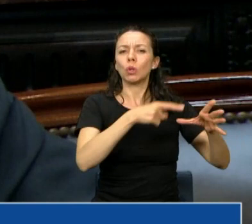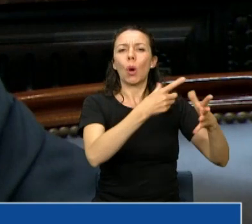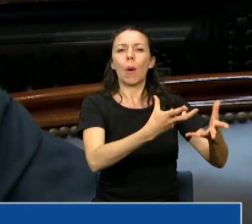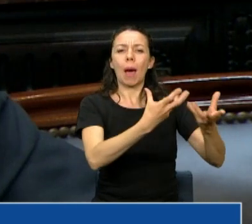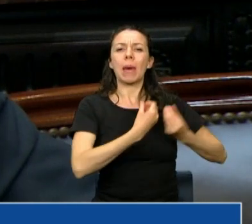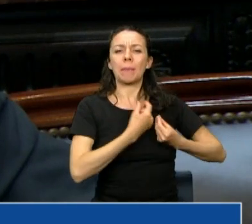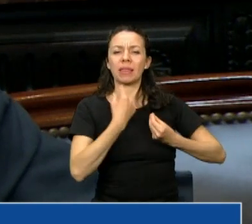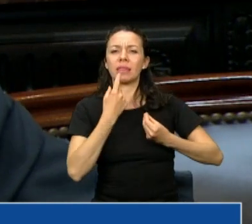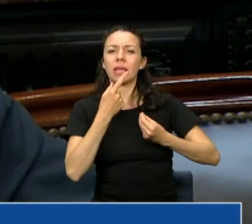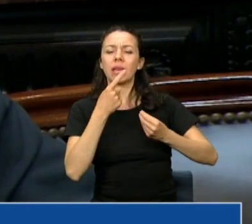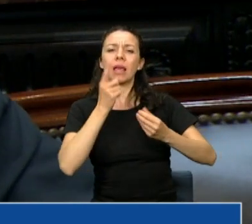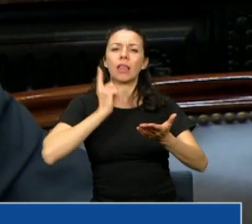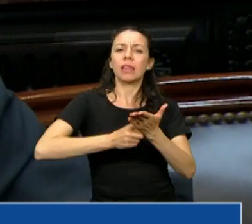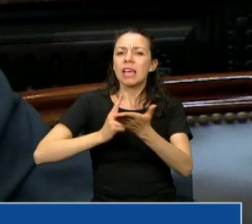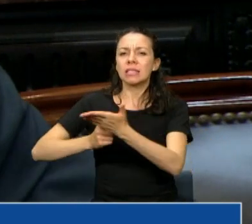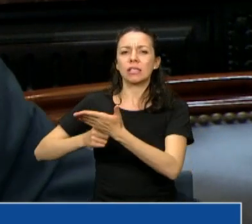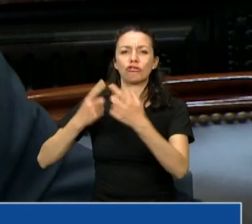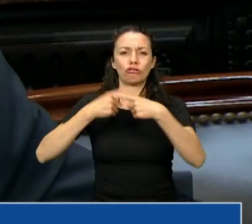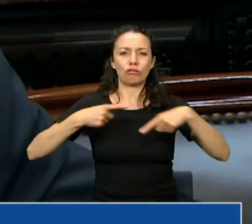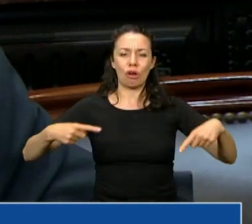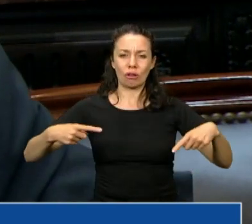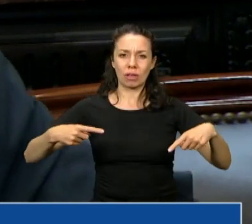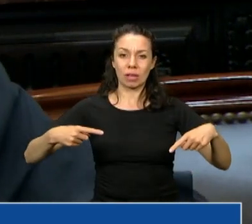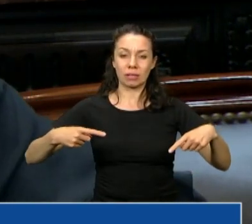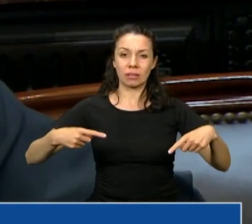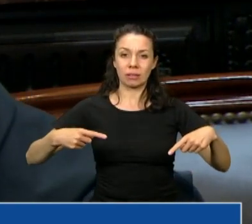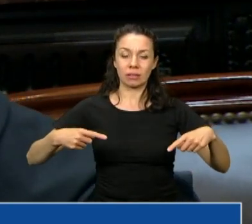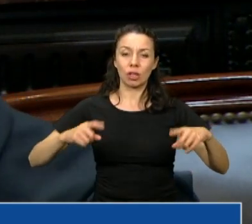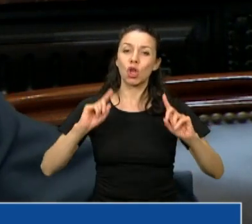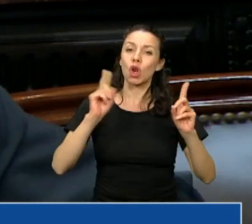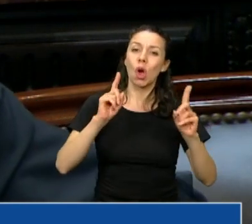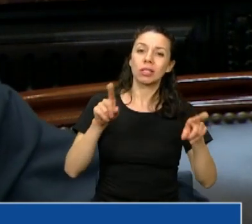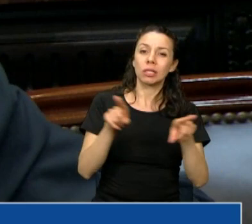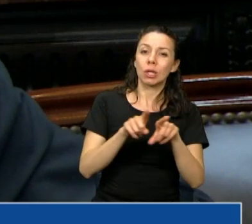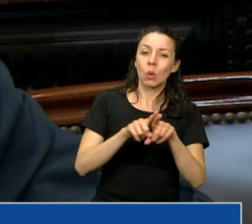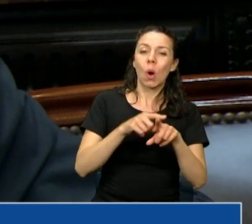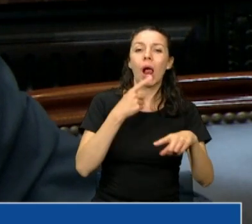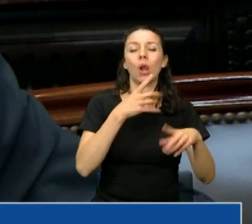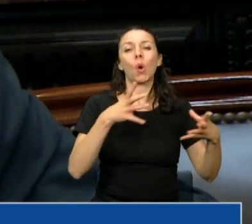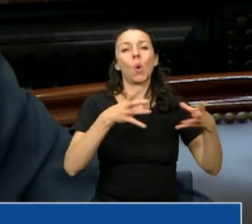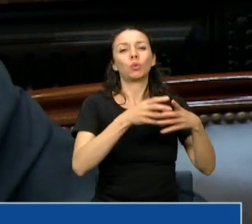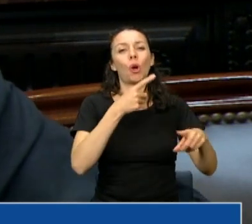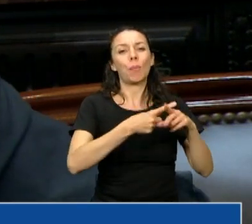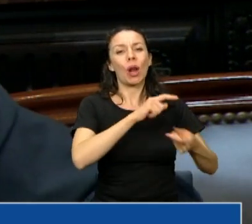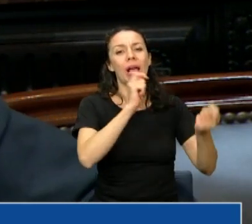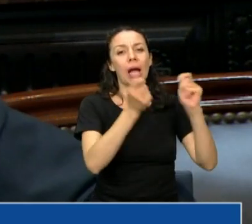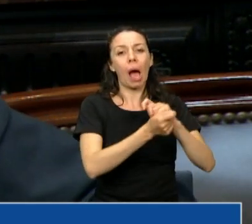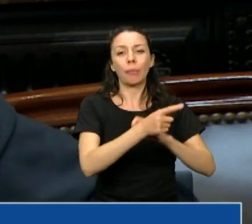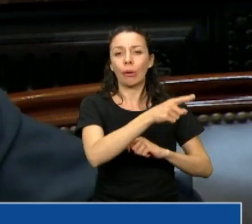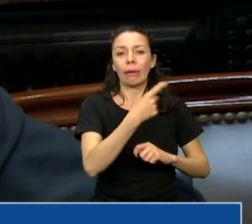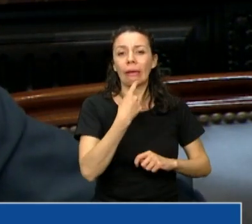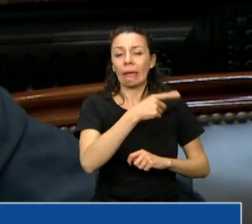las medidas que haya que tomar, no la que hizo Juntos para el Cambio, que es apertura